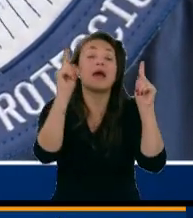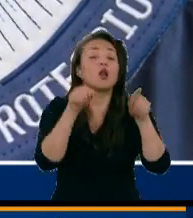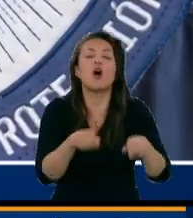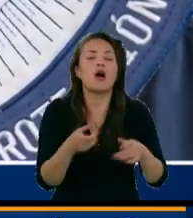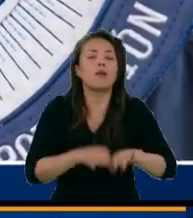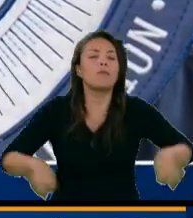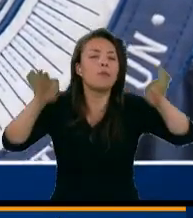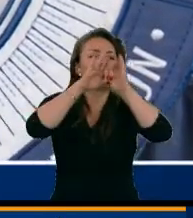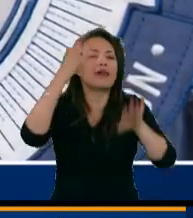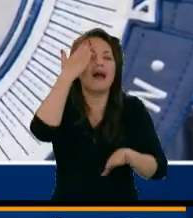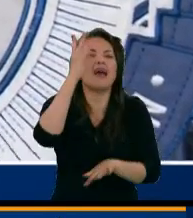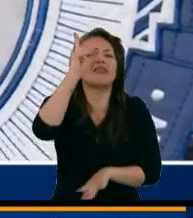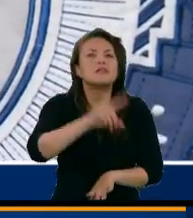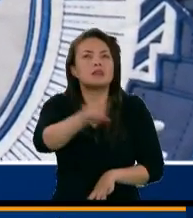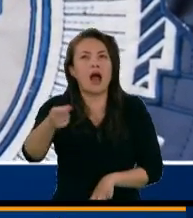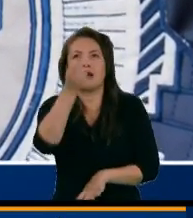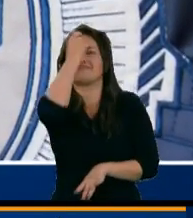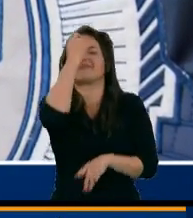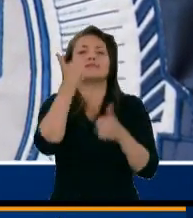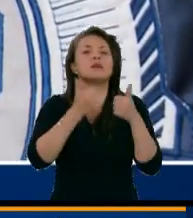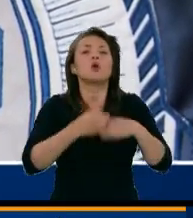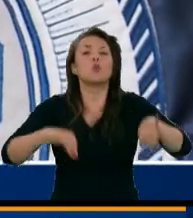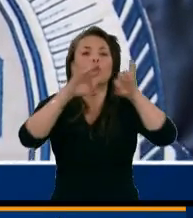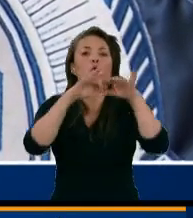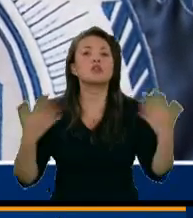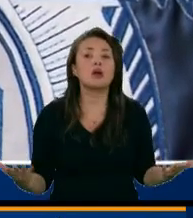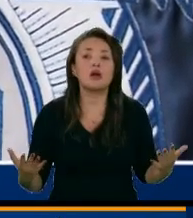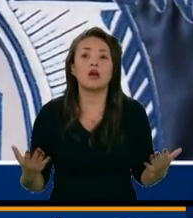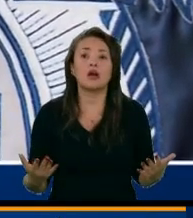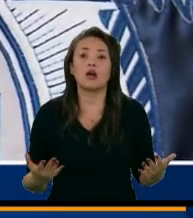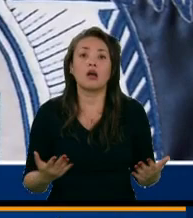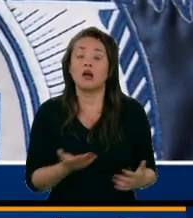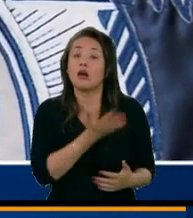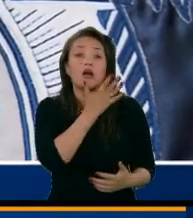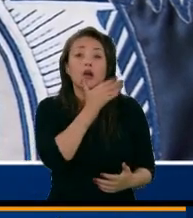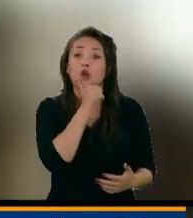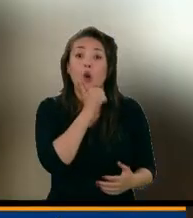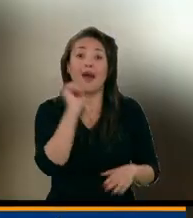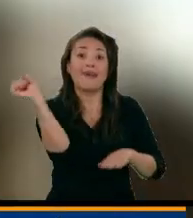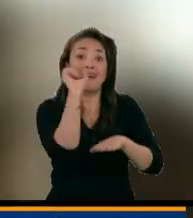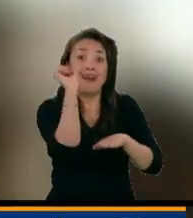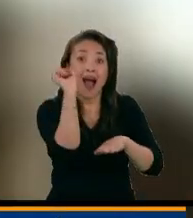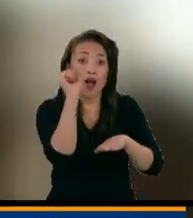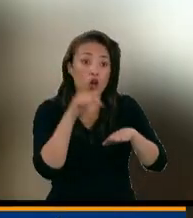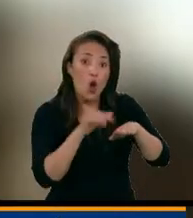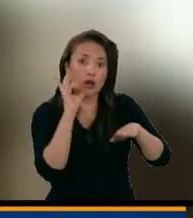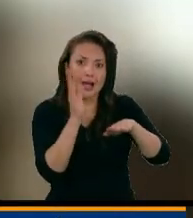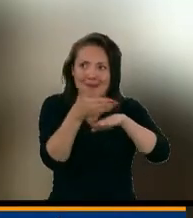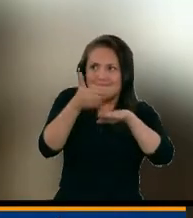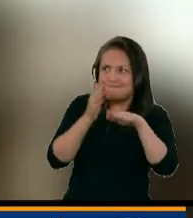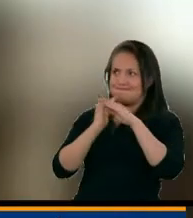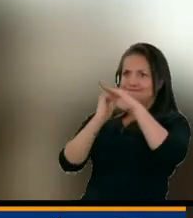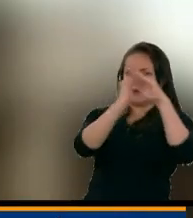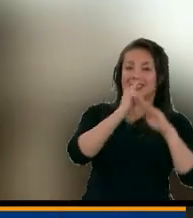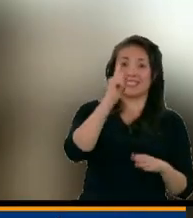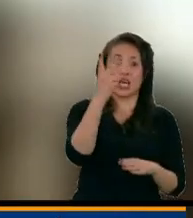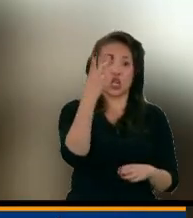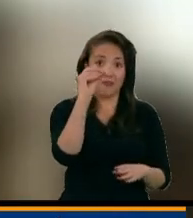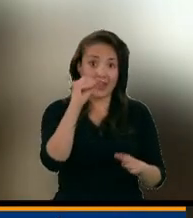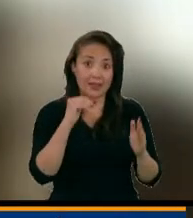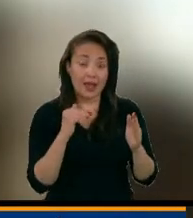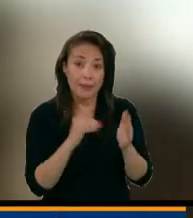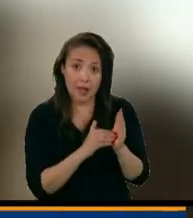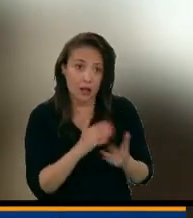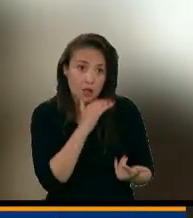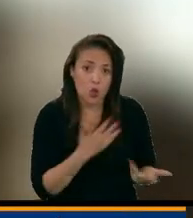¿Qué es necesario tener en cuenta? No hay 120 mil carros blindados, no hay la posibilidad de 300 mil escoltas,